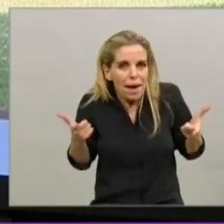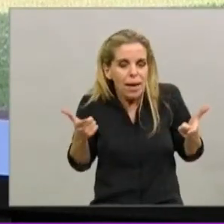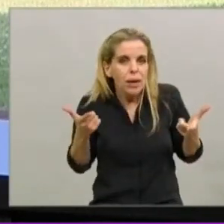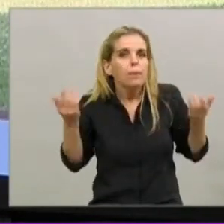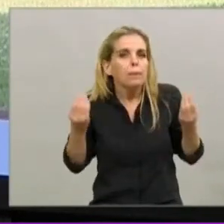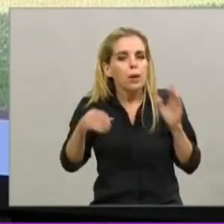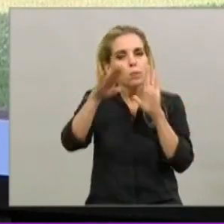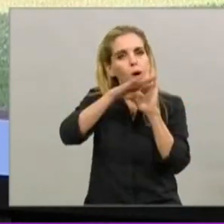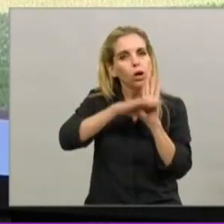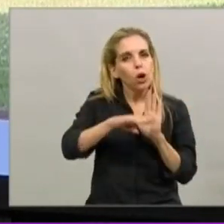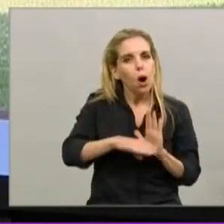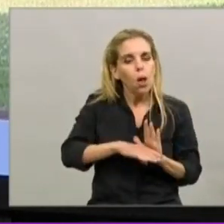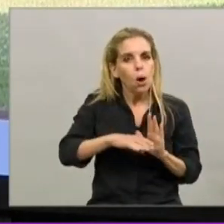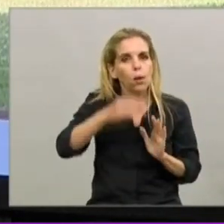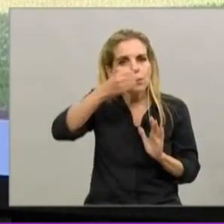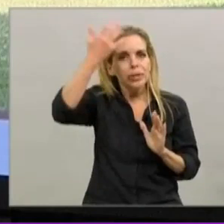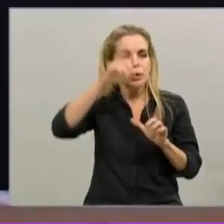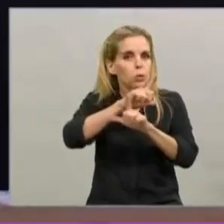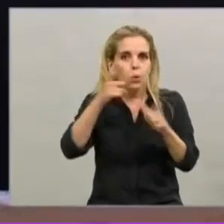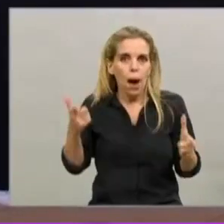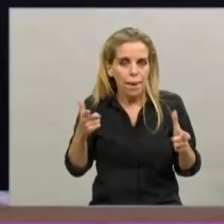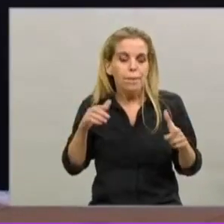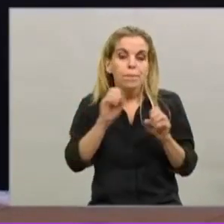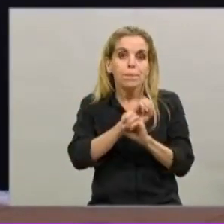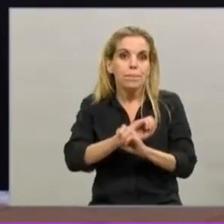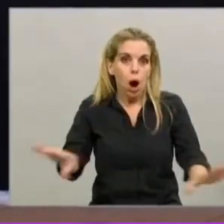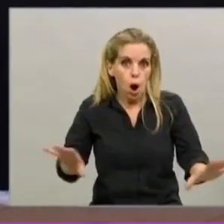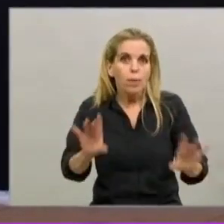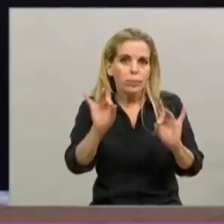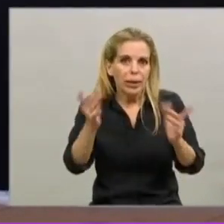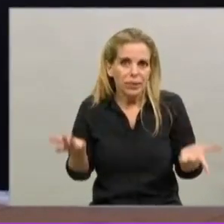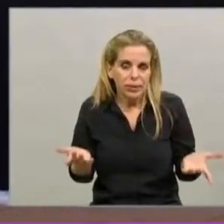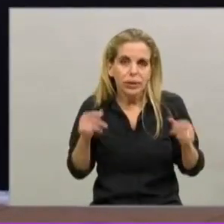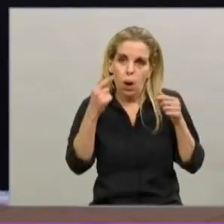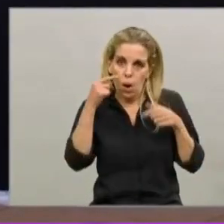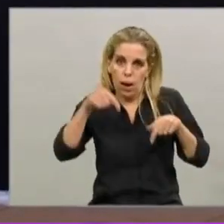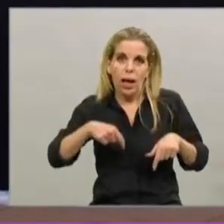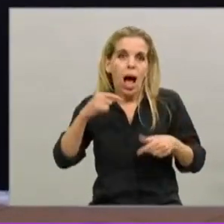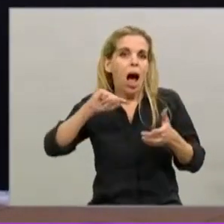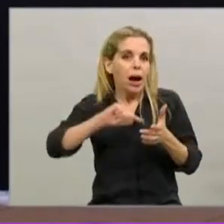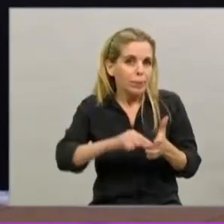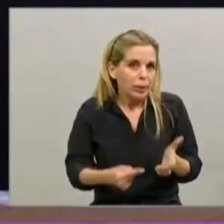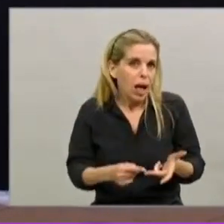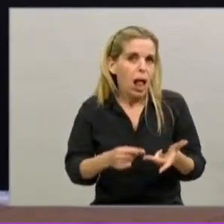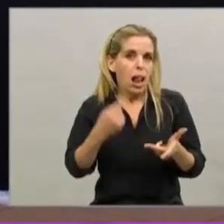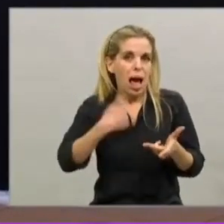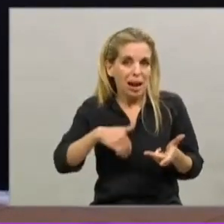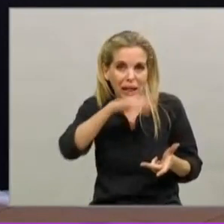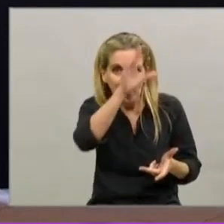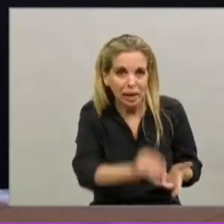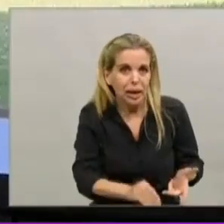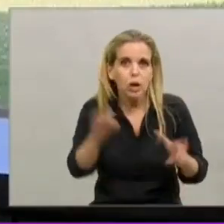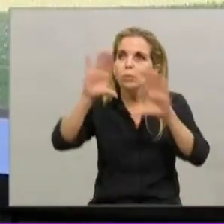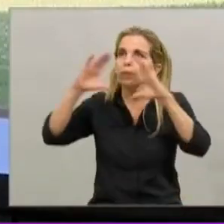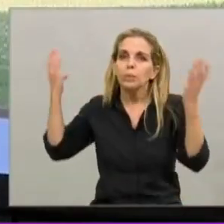Esto hace mucho más difícil poder predecir. Esto es válido para la Ciudad de Buenos Aires, para la Argentina y para todo el mundo entero. Lo